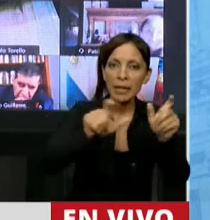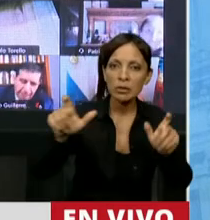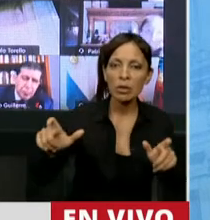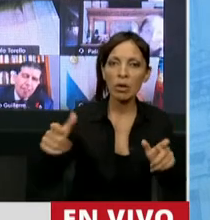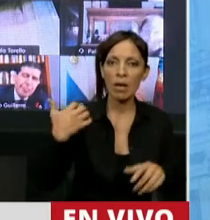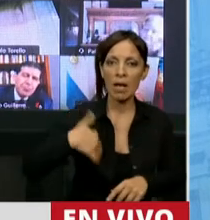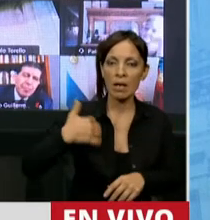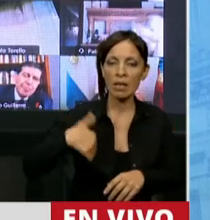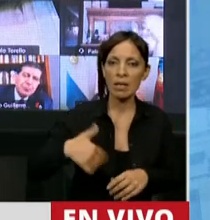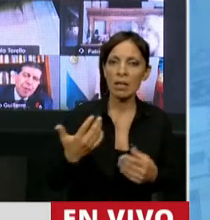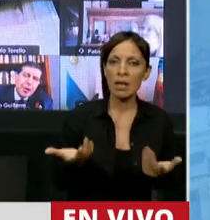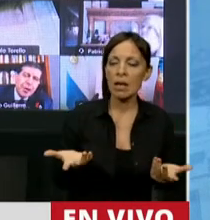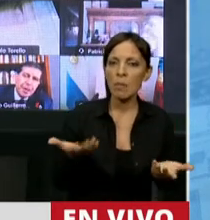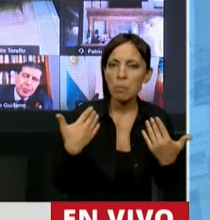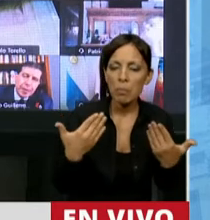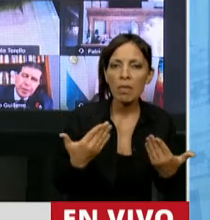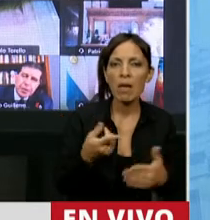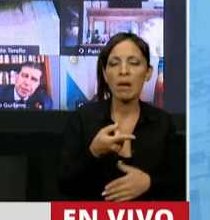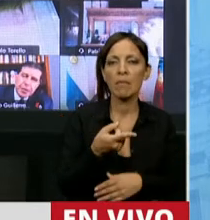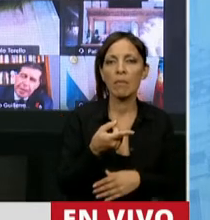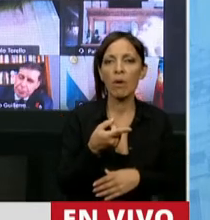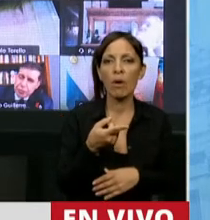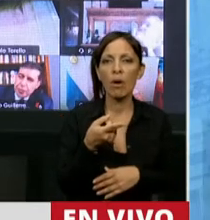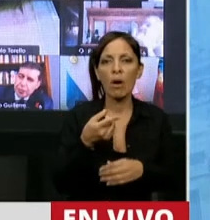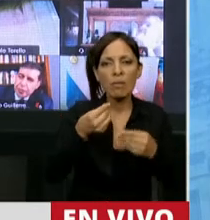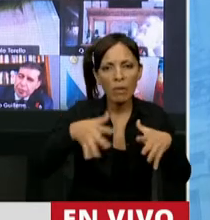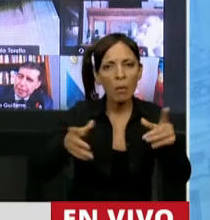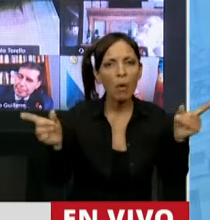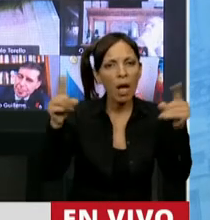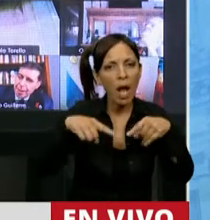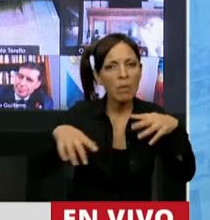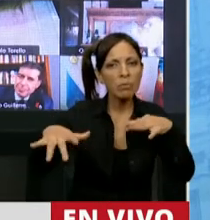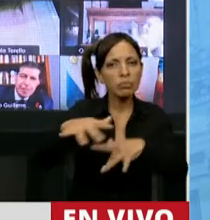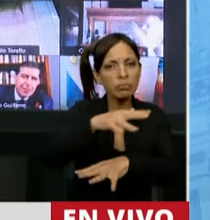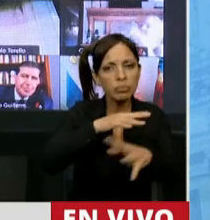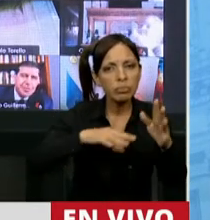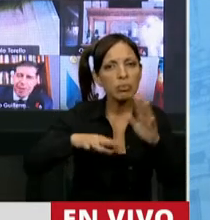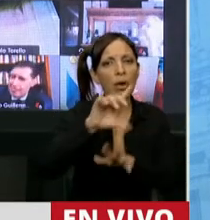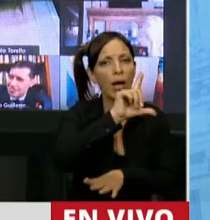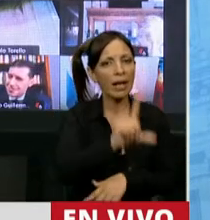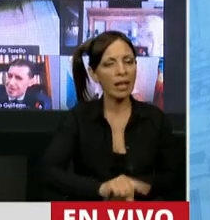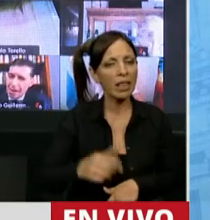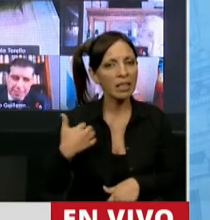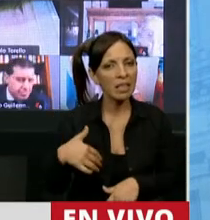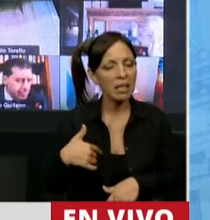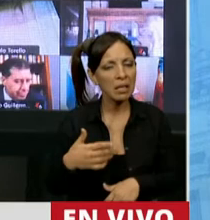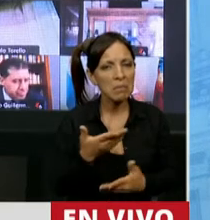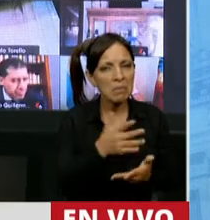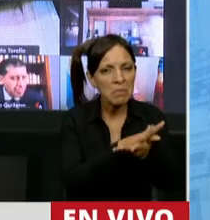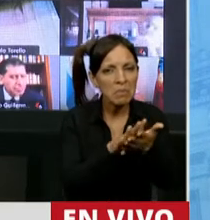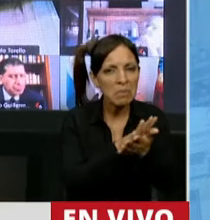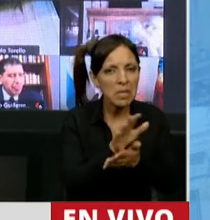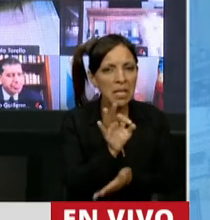argentinos podamos desplazarnos en el país. Y créame